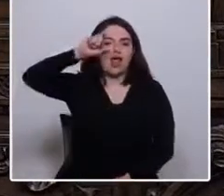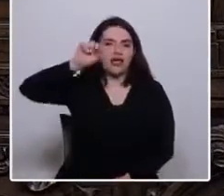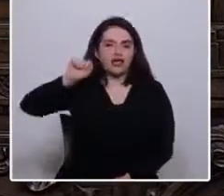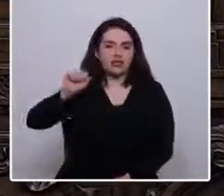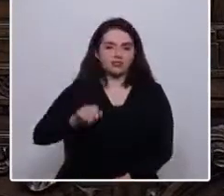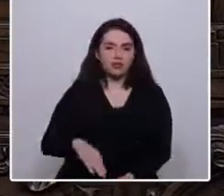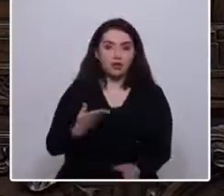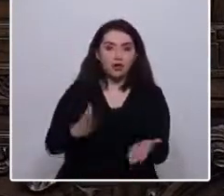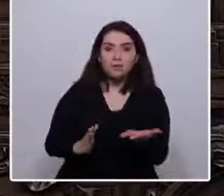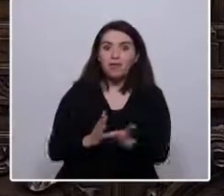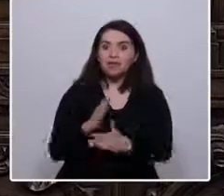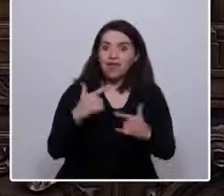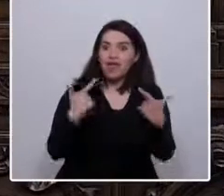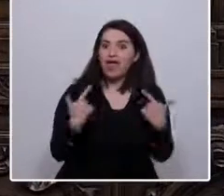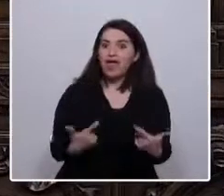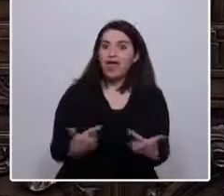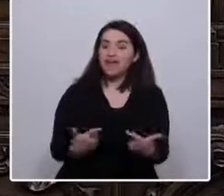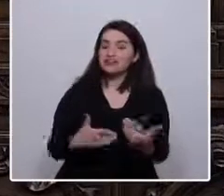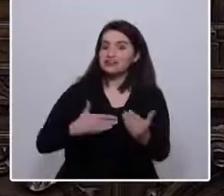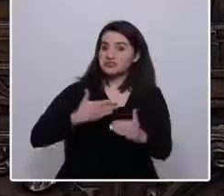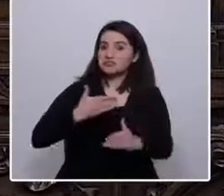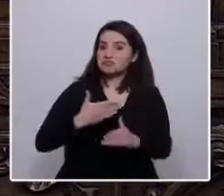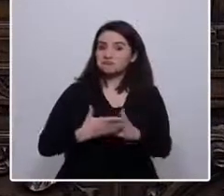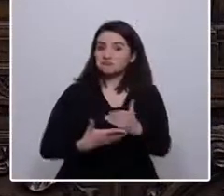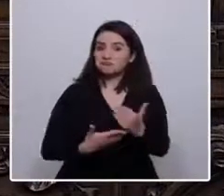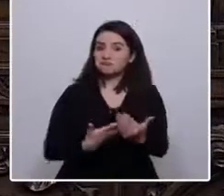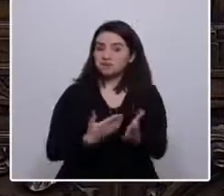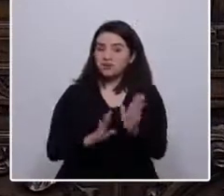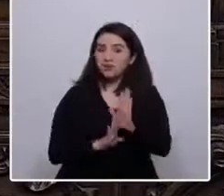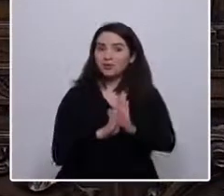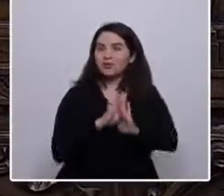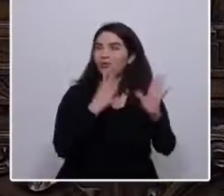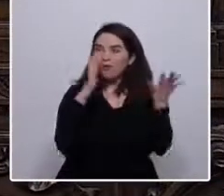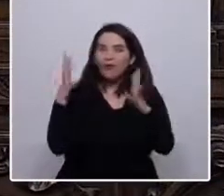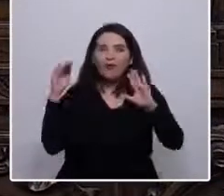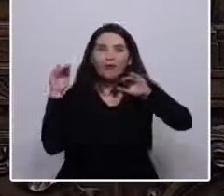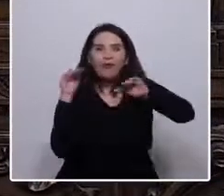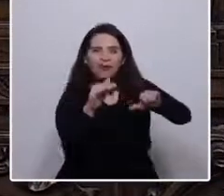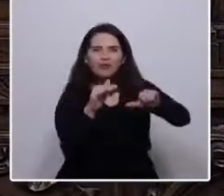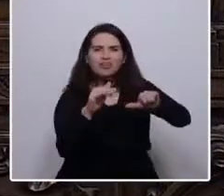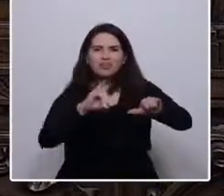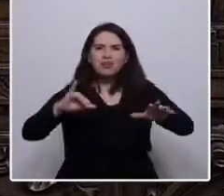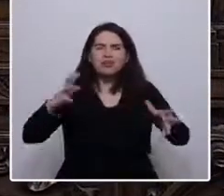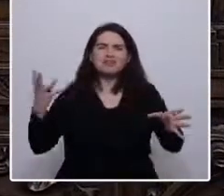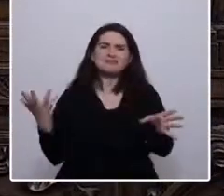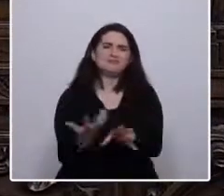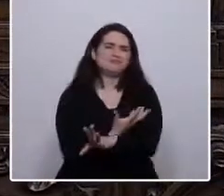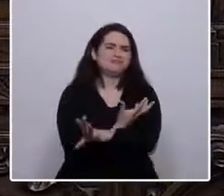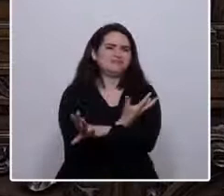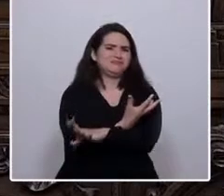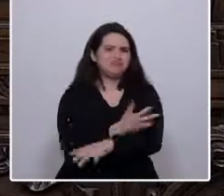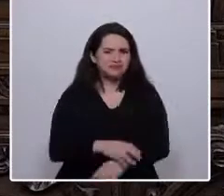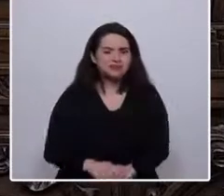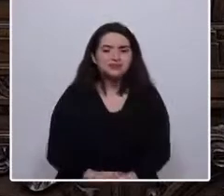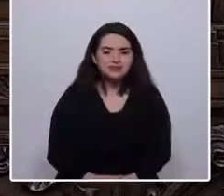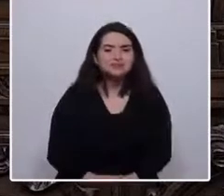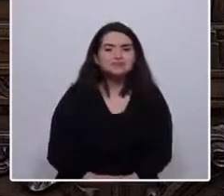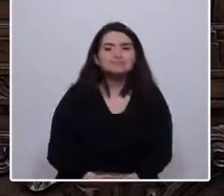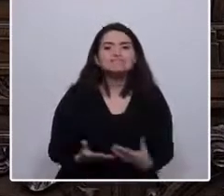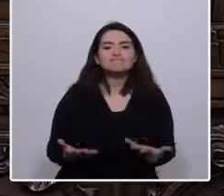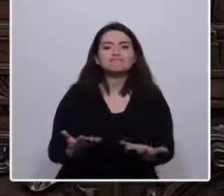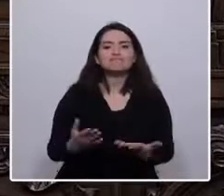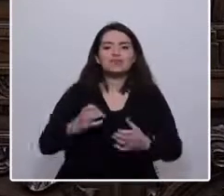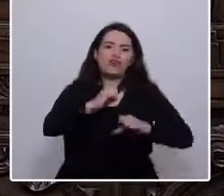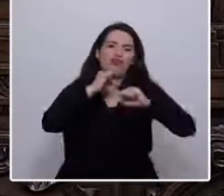éxitos y de euforia, le vino el desastre. En el que influyó desde luego el bloqueo de Estados